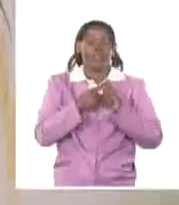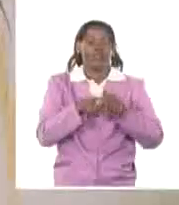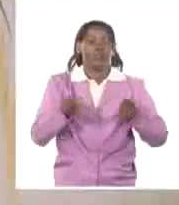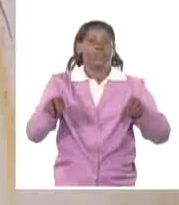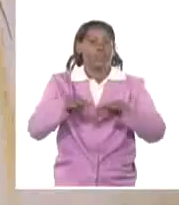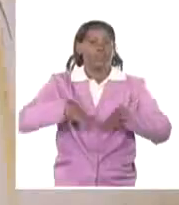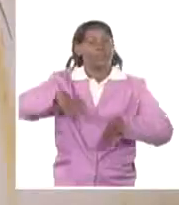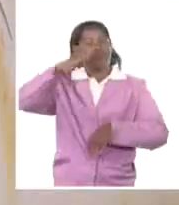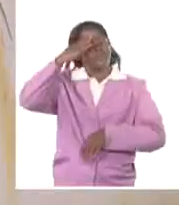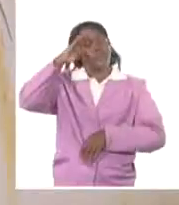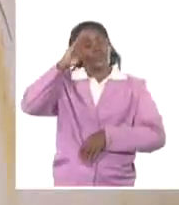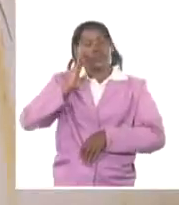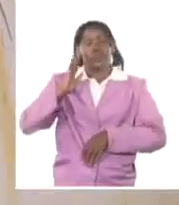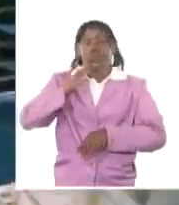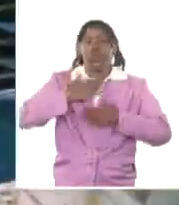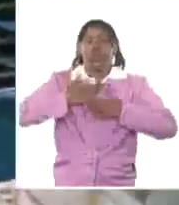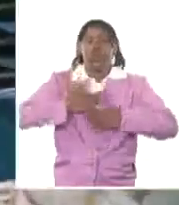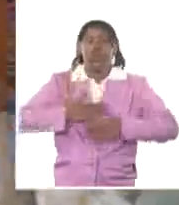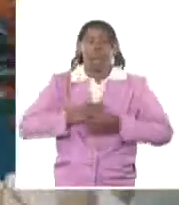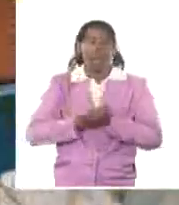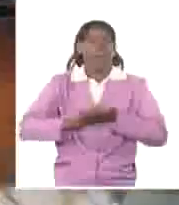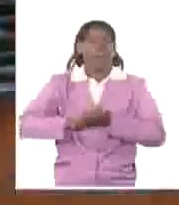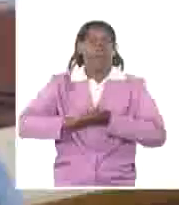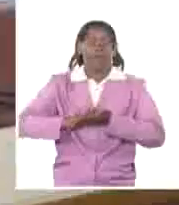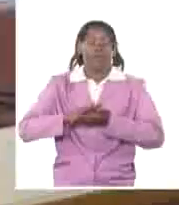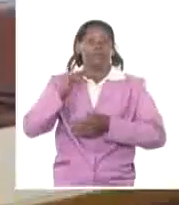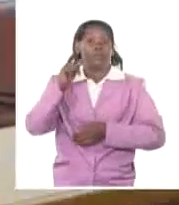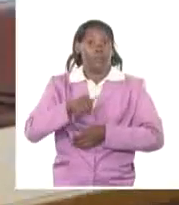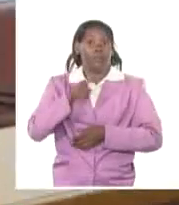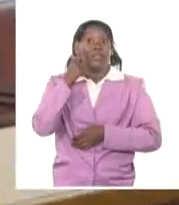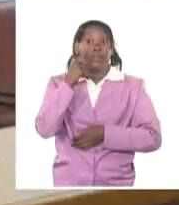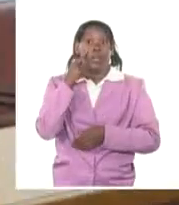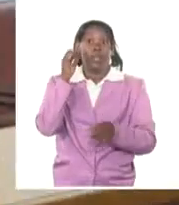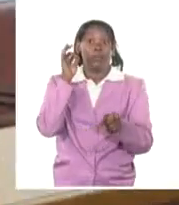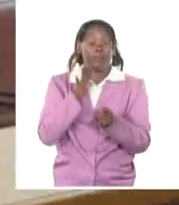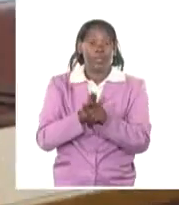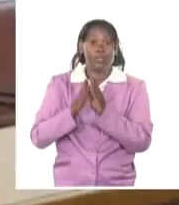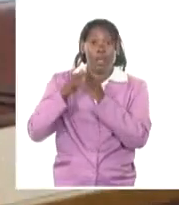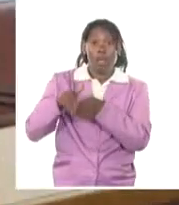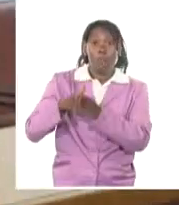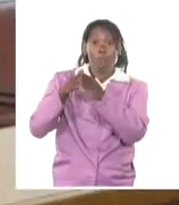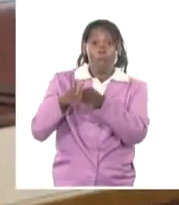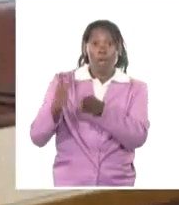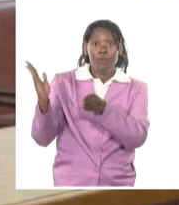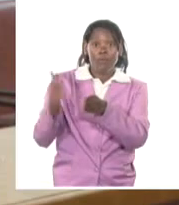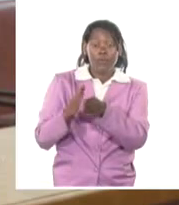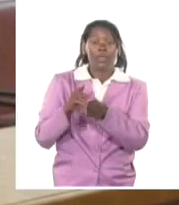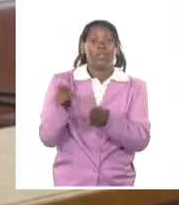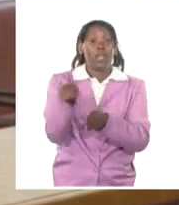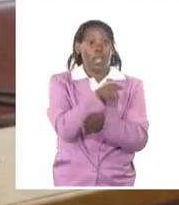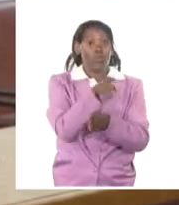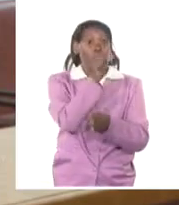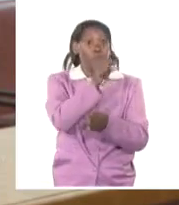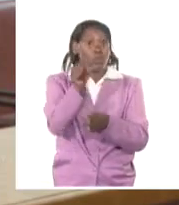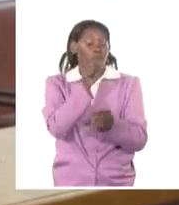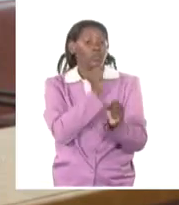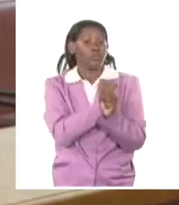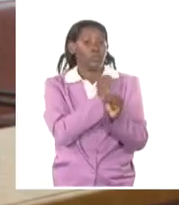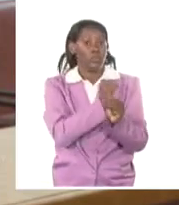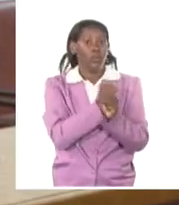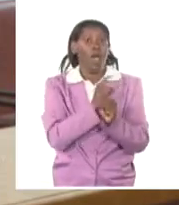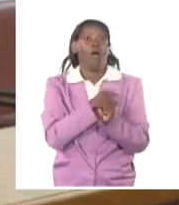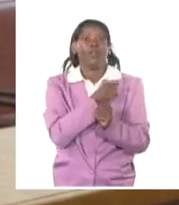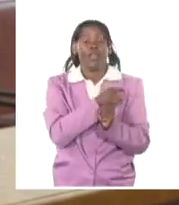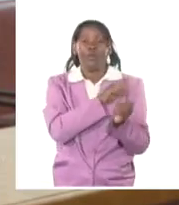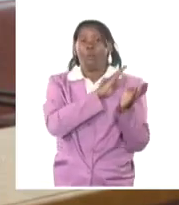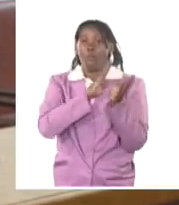No hay descanso de ninguno de trabajadores. Y ahora viene, cuando empiezan a arribar otra vez los combustibles, viene un trabajo mucho más fuerte que es la distribución.